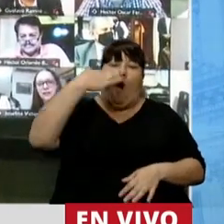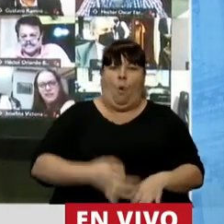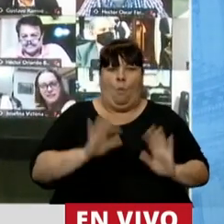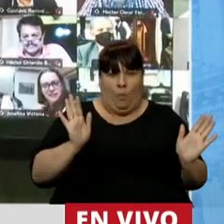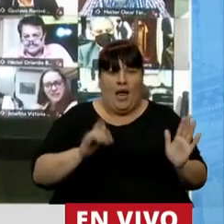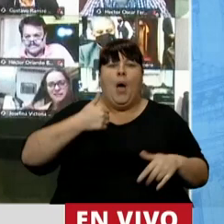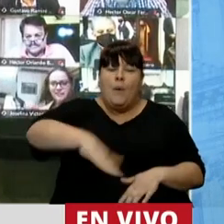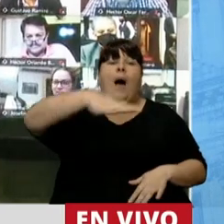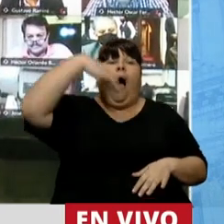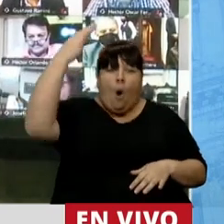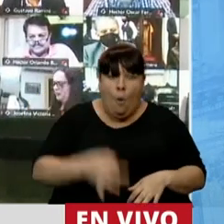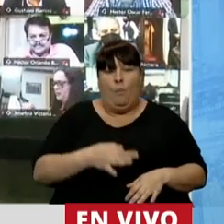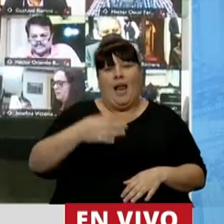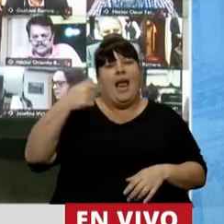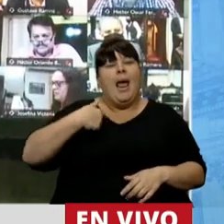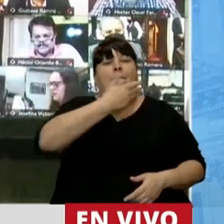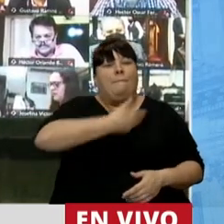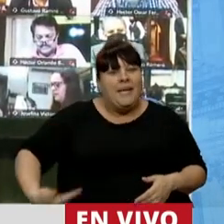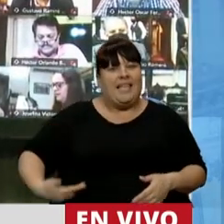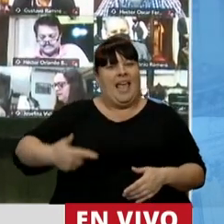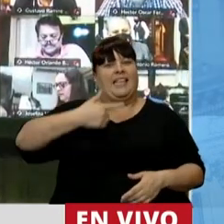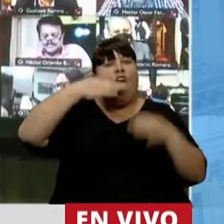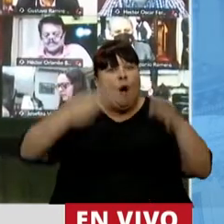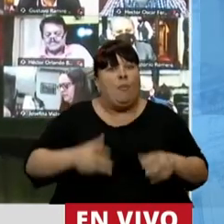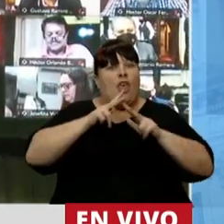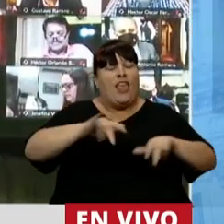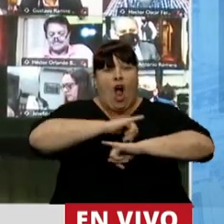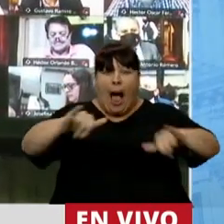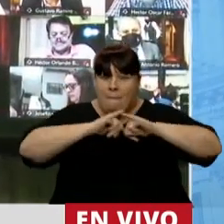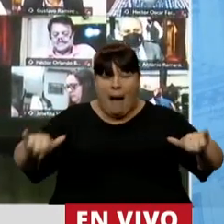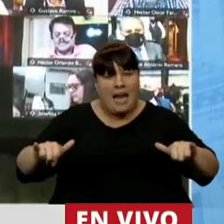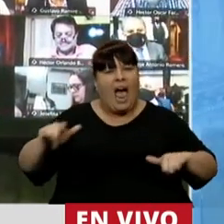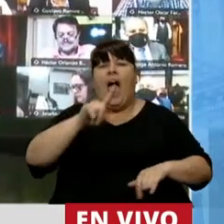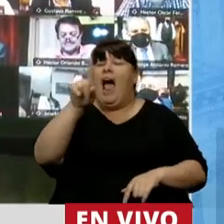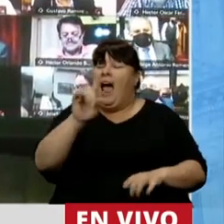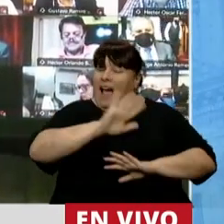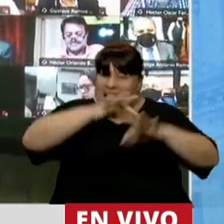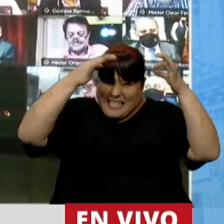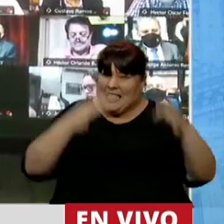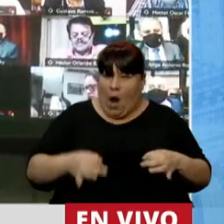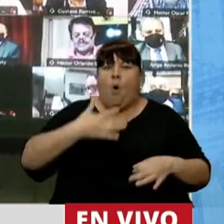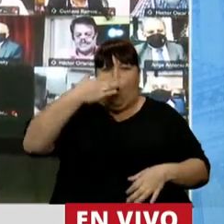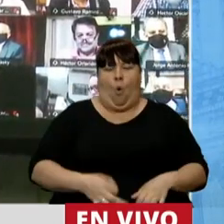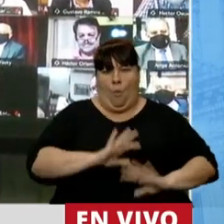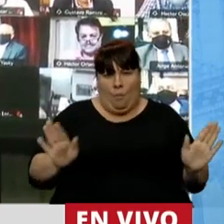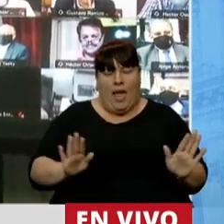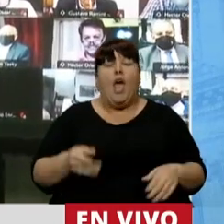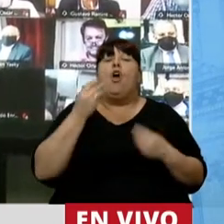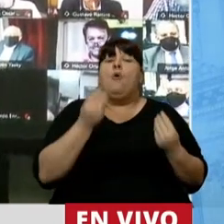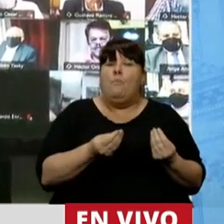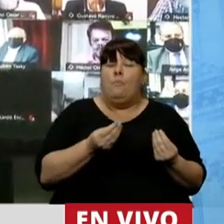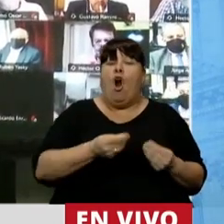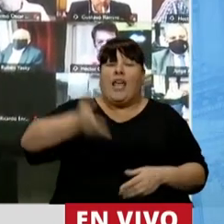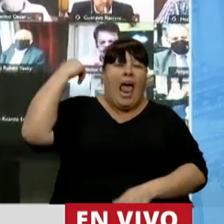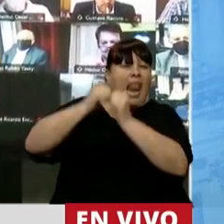realizar. Y vamos a realizar lo que nuestro presidente se comprometió en la campaña y no tengan la menor duda que así va a ser, porque